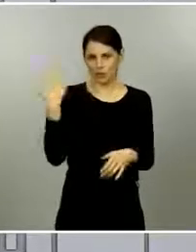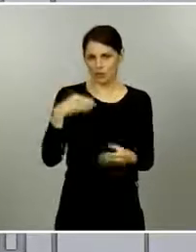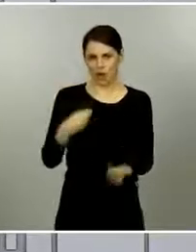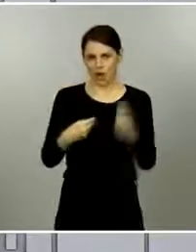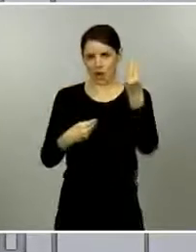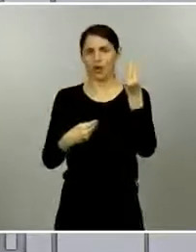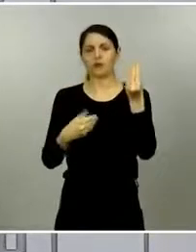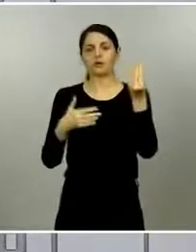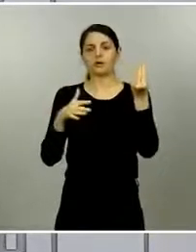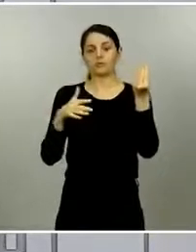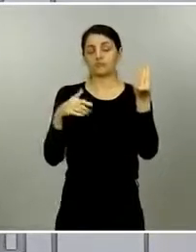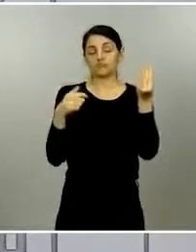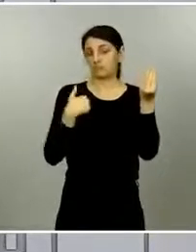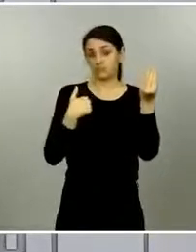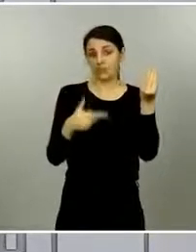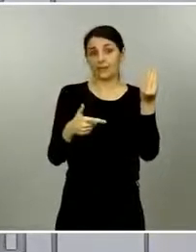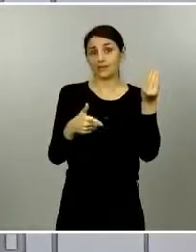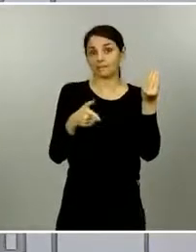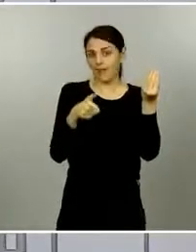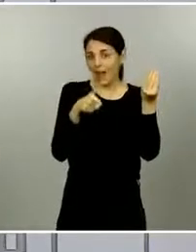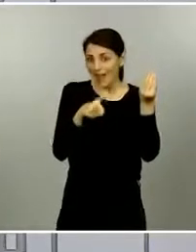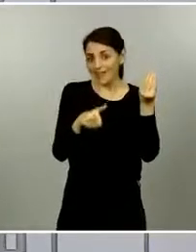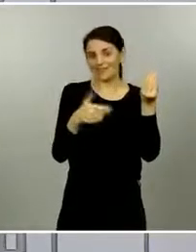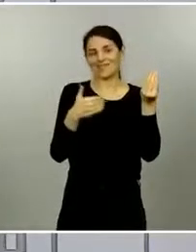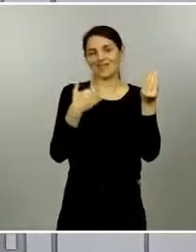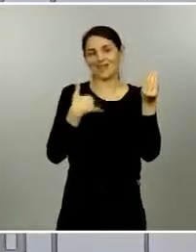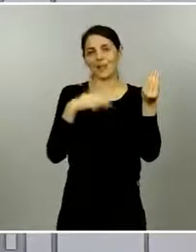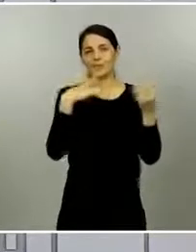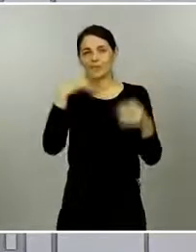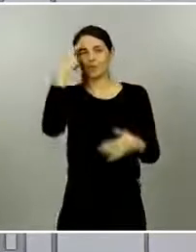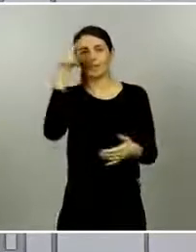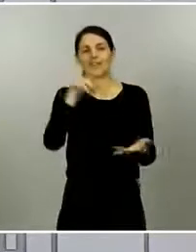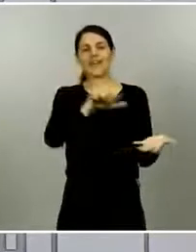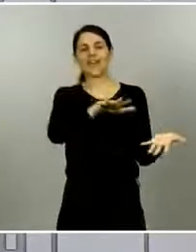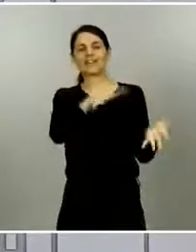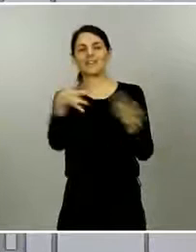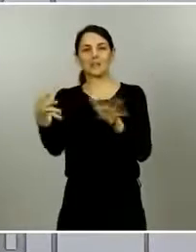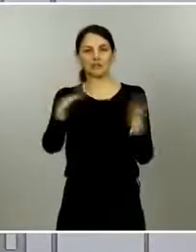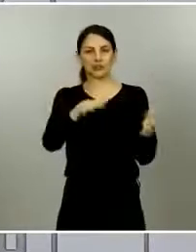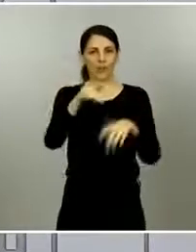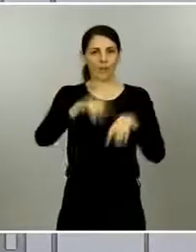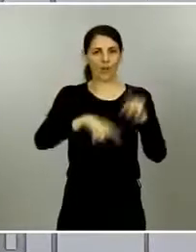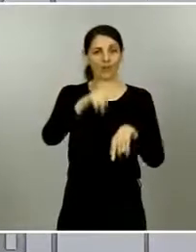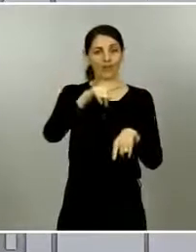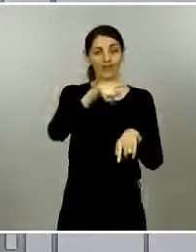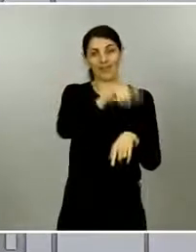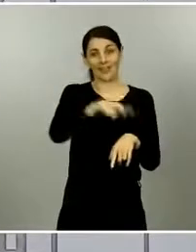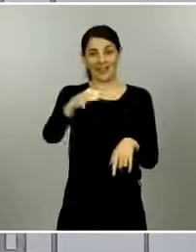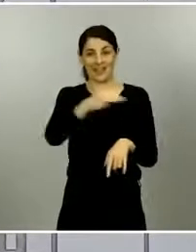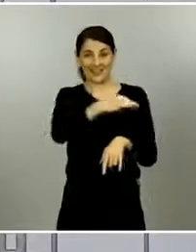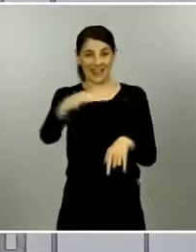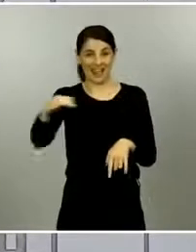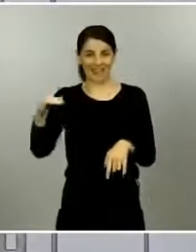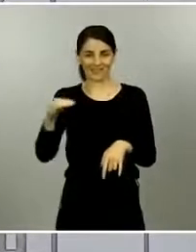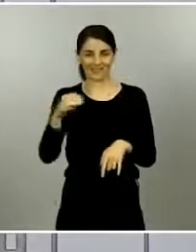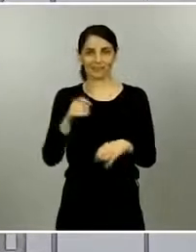probable que lo tengamos en muy poco tiempo y sí que se podrá tener una estimación por isla es verdad que